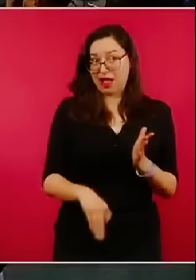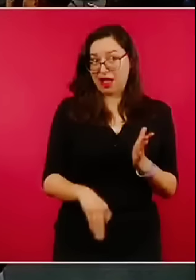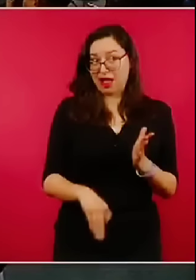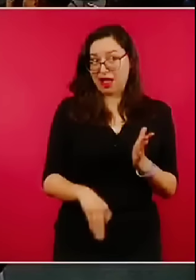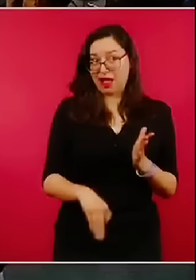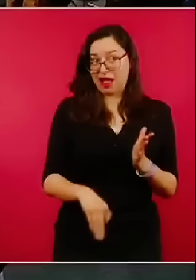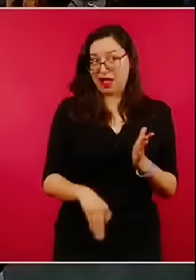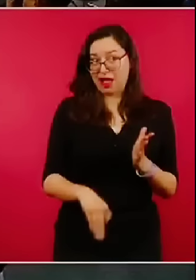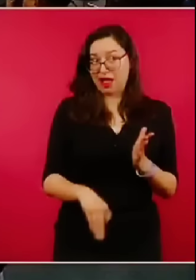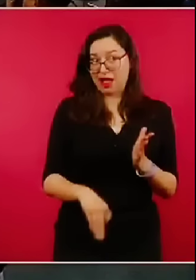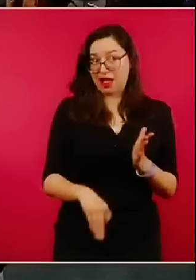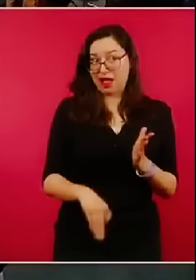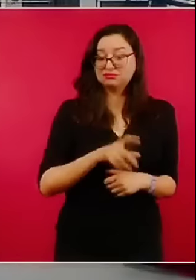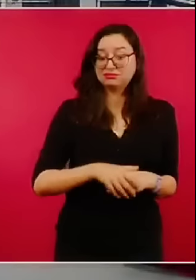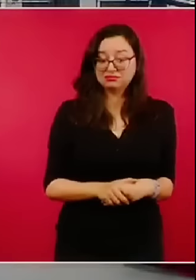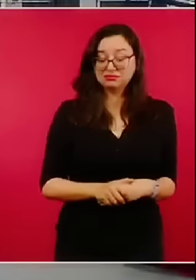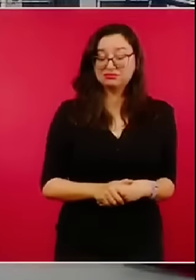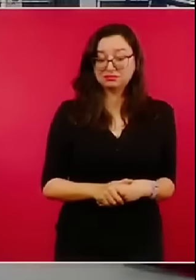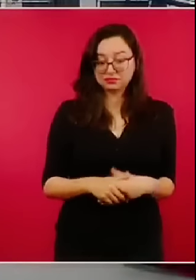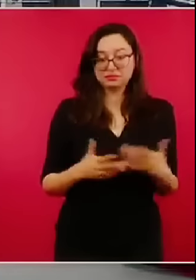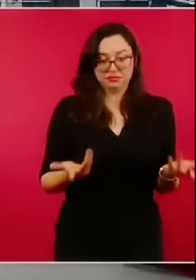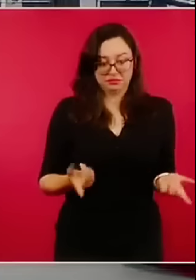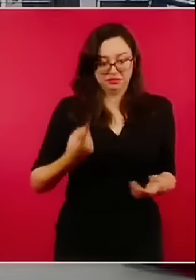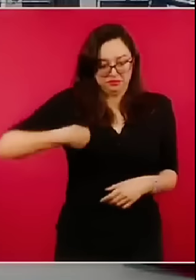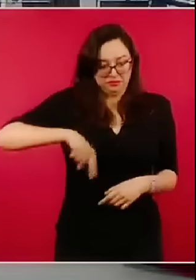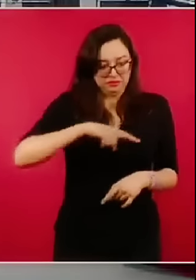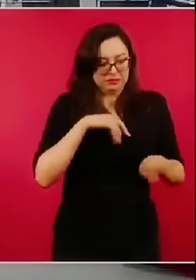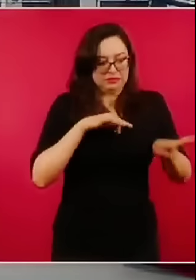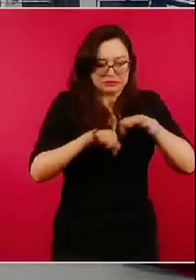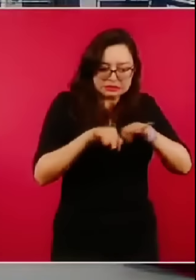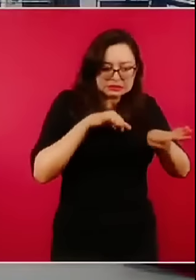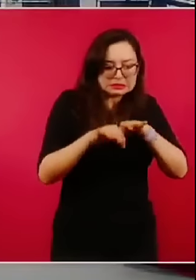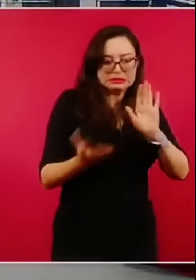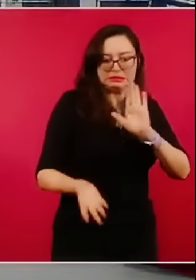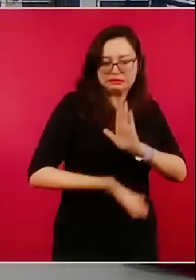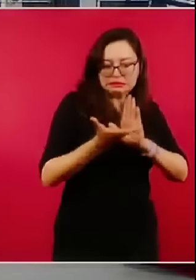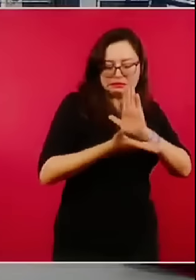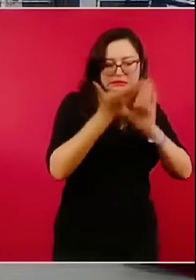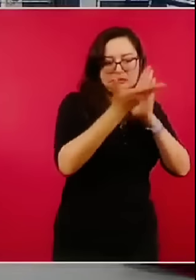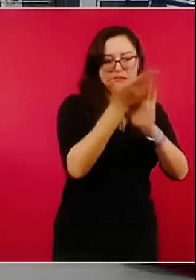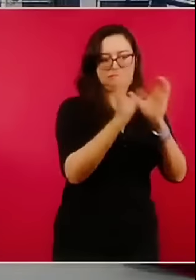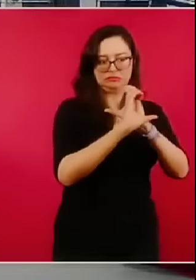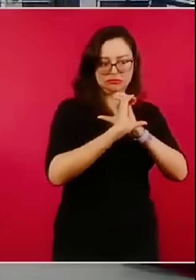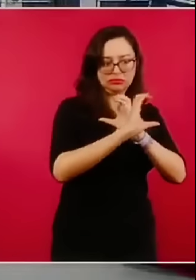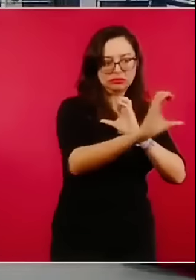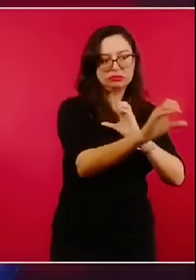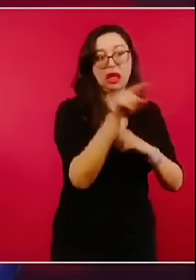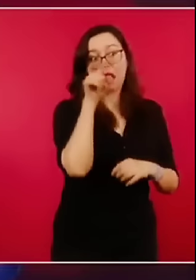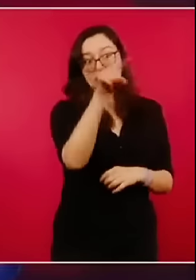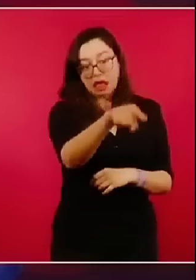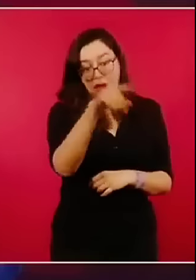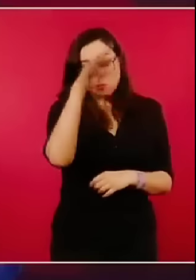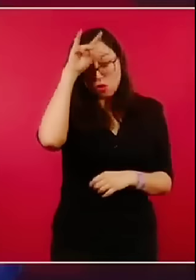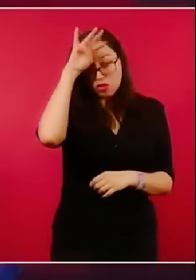cínico, sin vergüenza. Acueducto en Monterrey